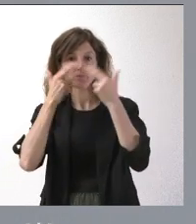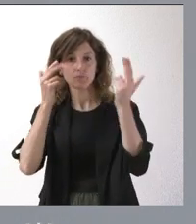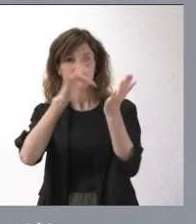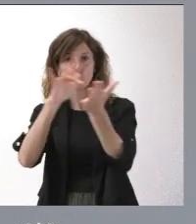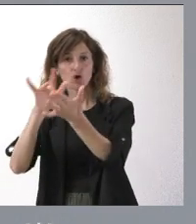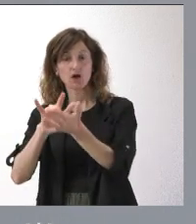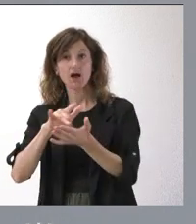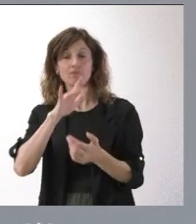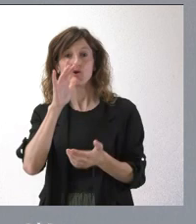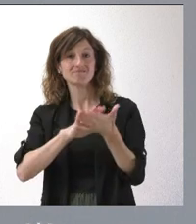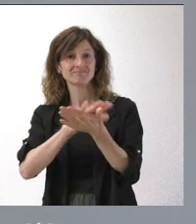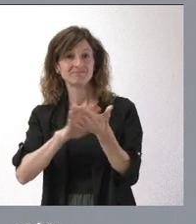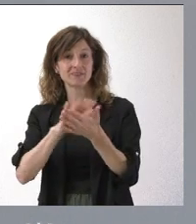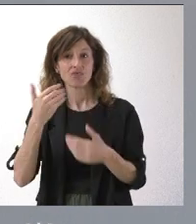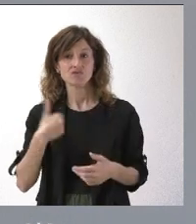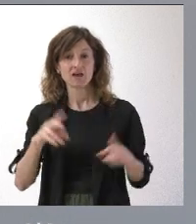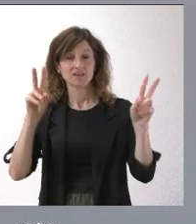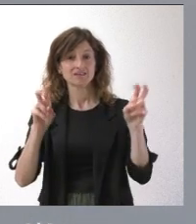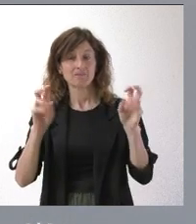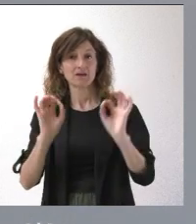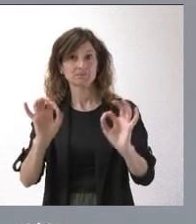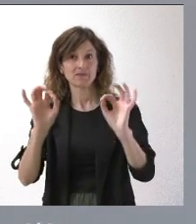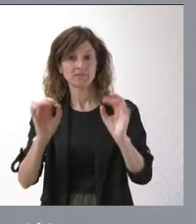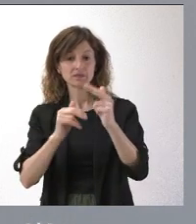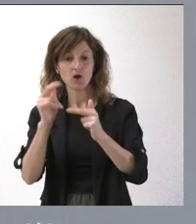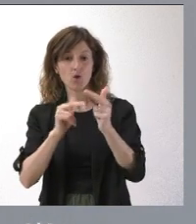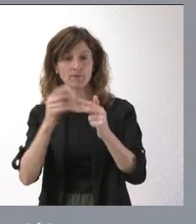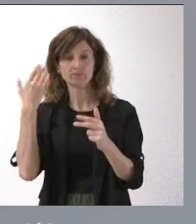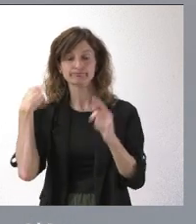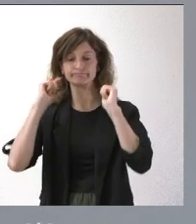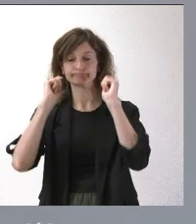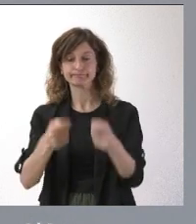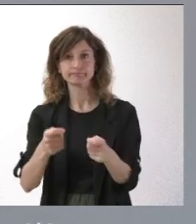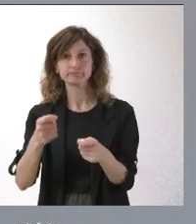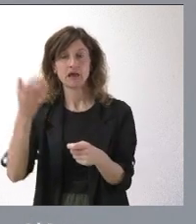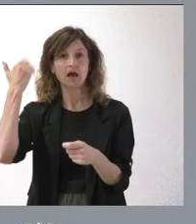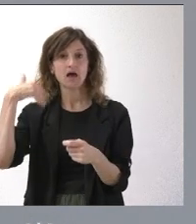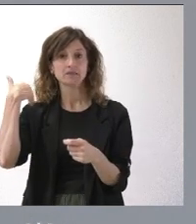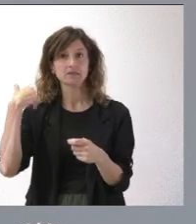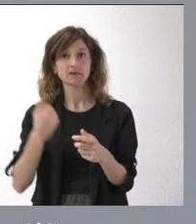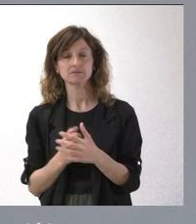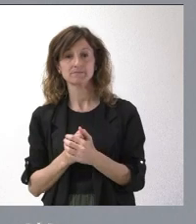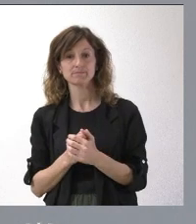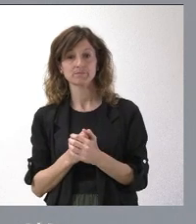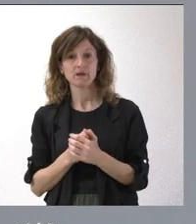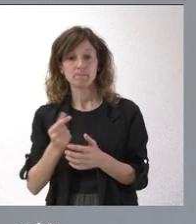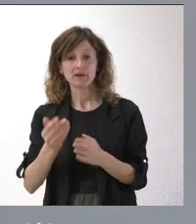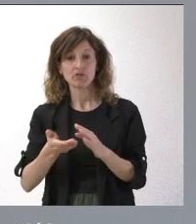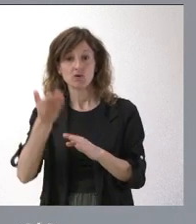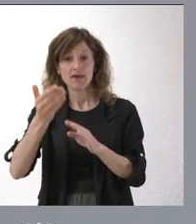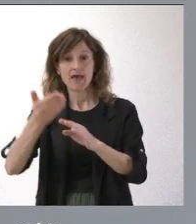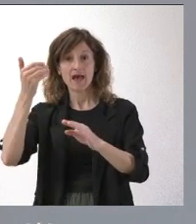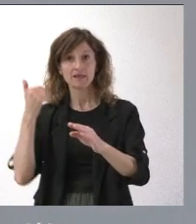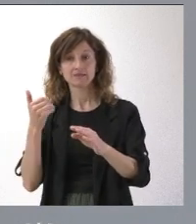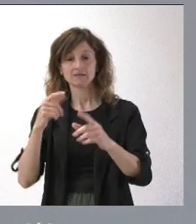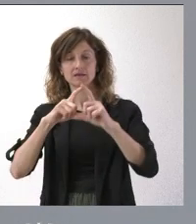por lo que veníamos diciendo, especialmente en obras que han sido adjudicadas anteriormente a los últimos incrementos de precios, pues